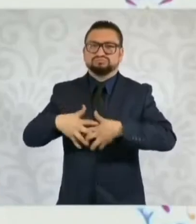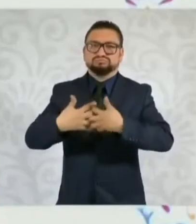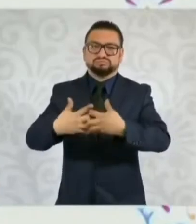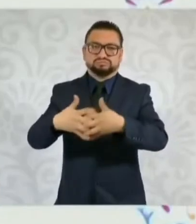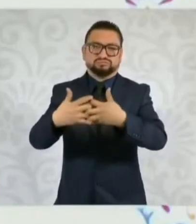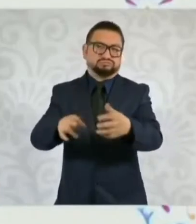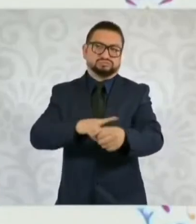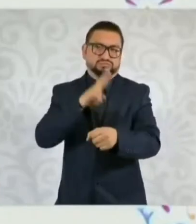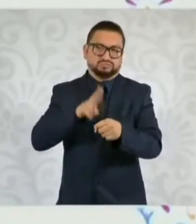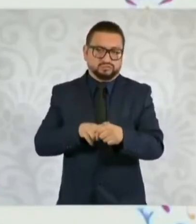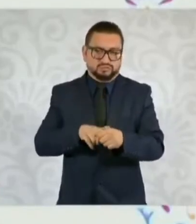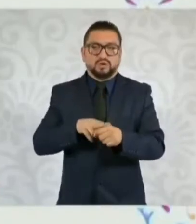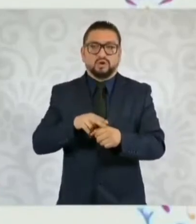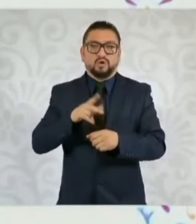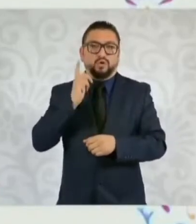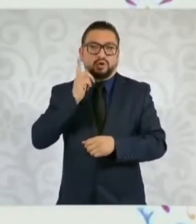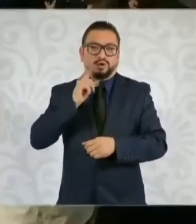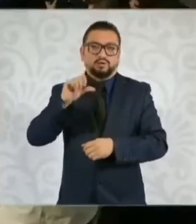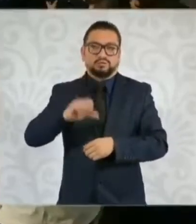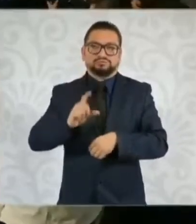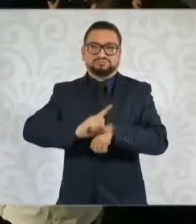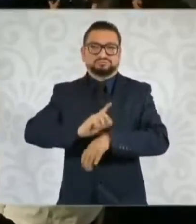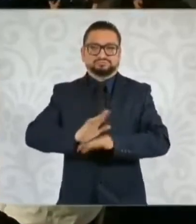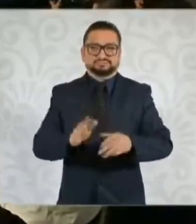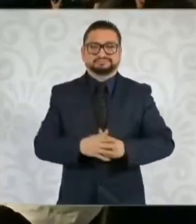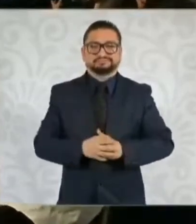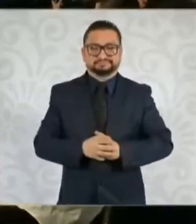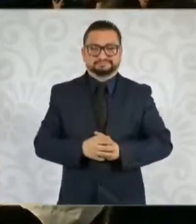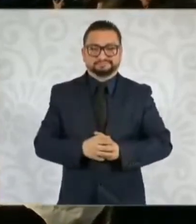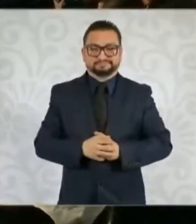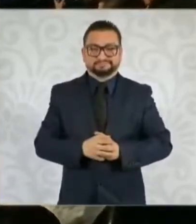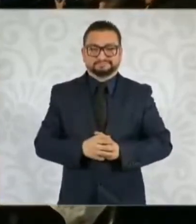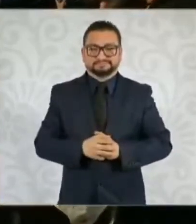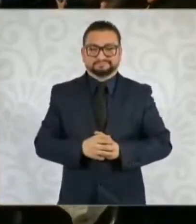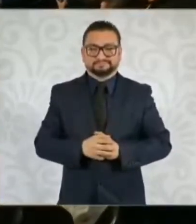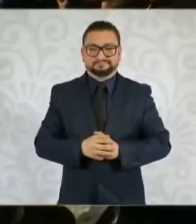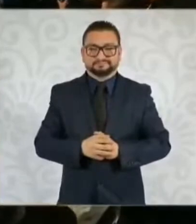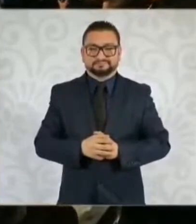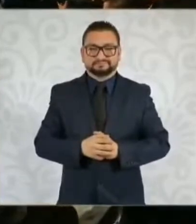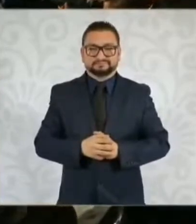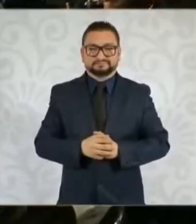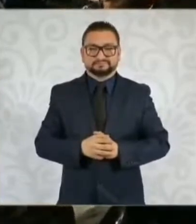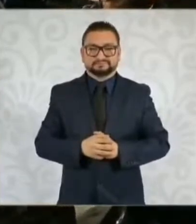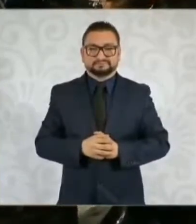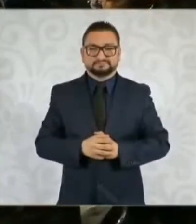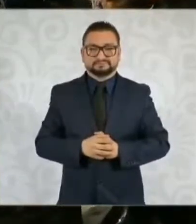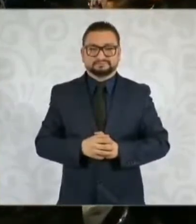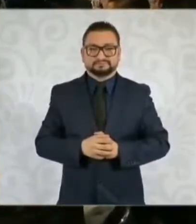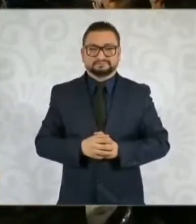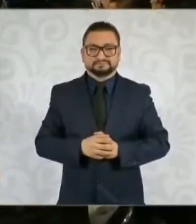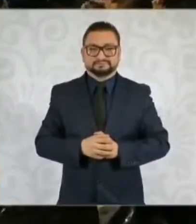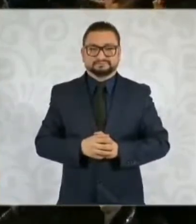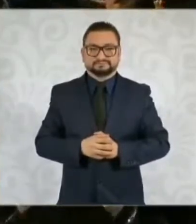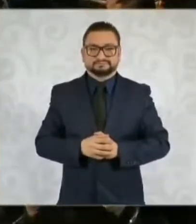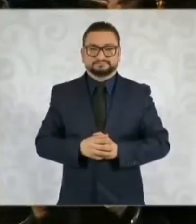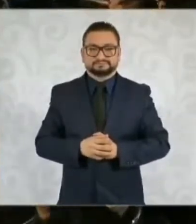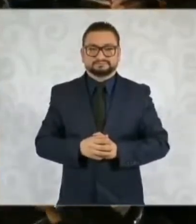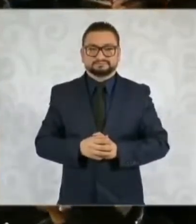Esperamos que este mismo día. Gracias. Gracias. Adelante. Gracias. gracias.